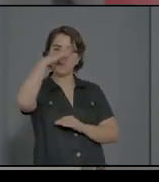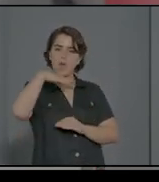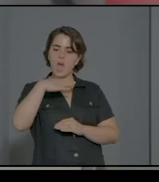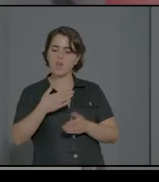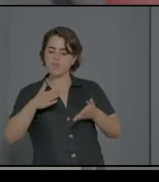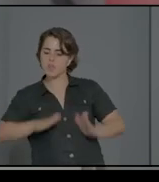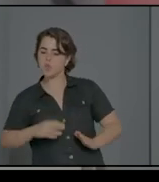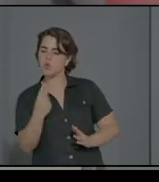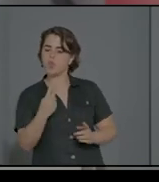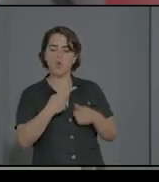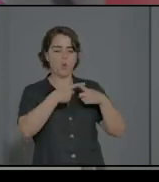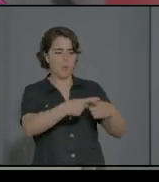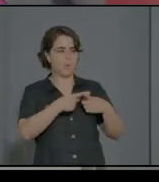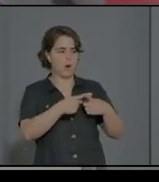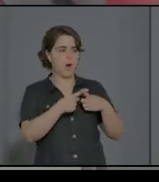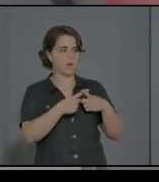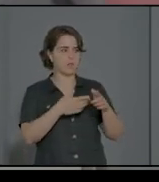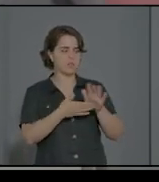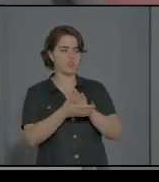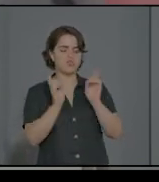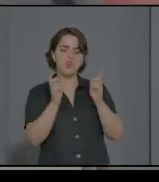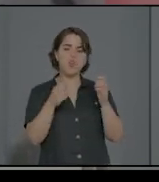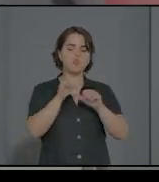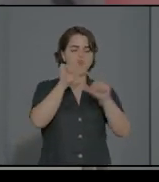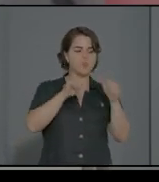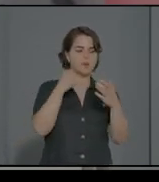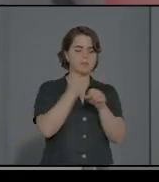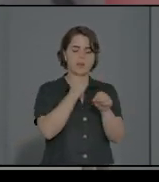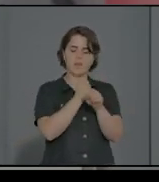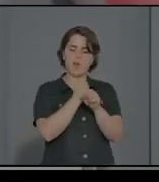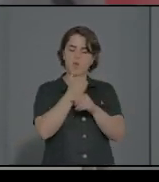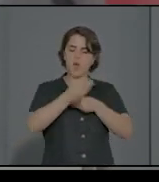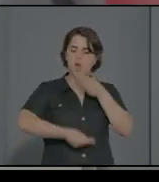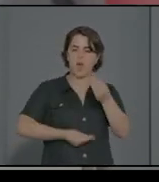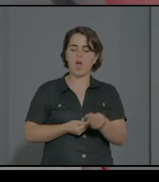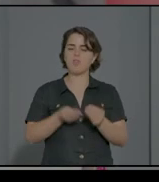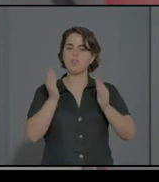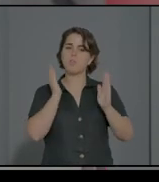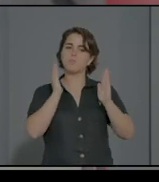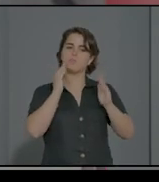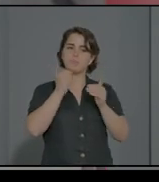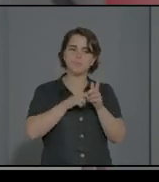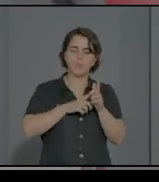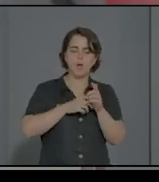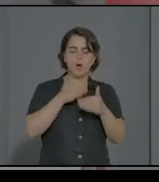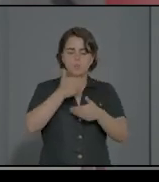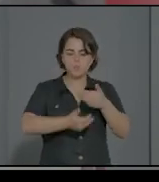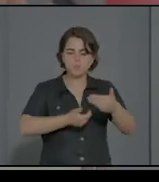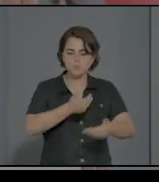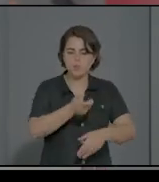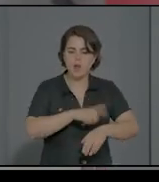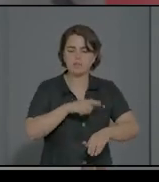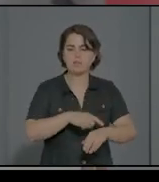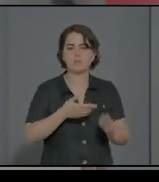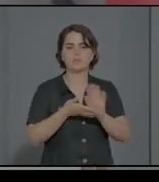de trabajo. Ese trabajo se lleva adelante durante mucho tiempo, es decir, las reuniones, las